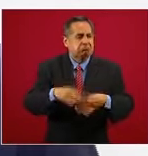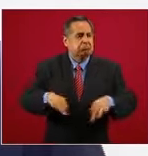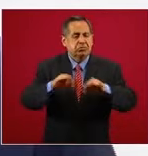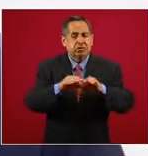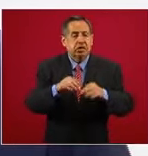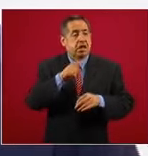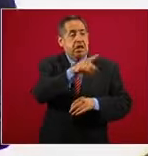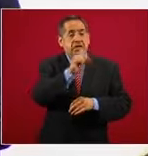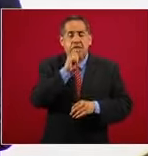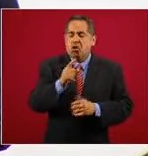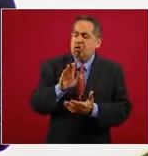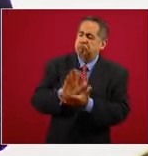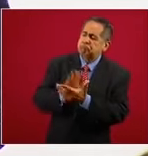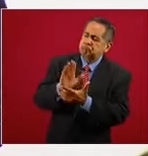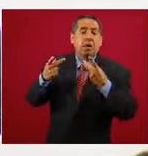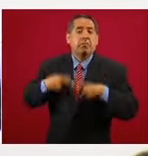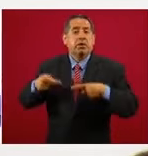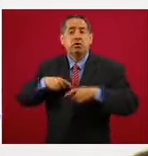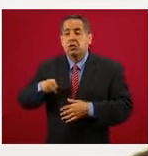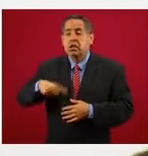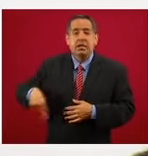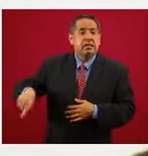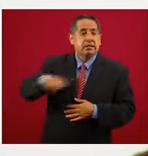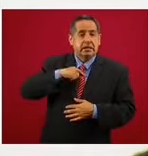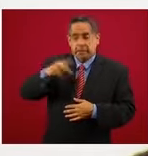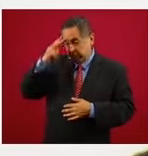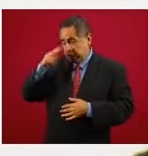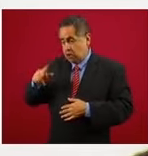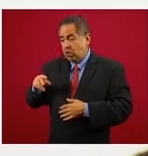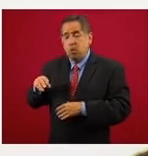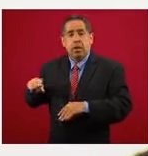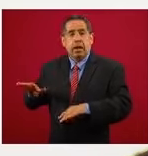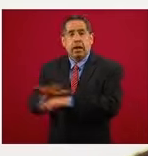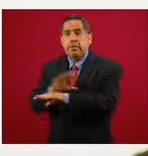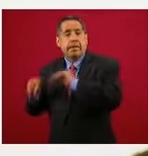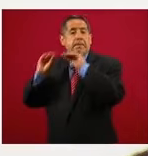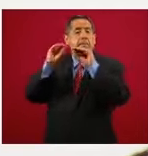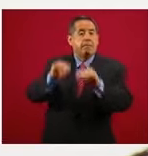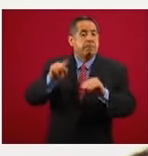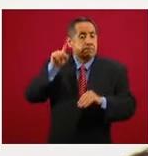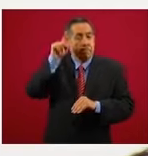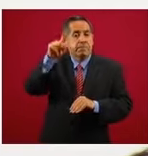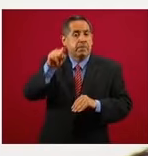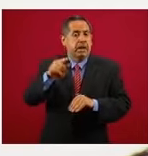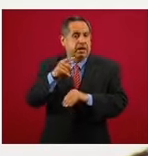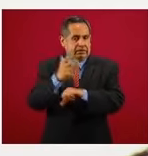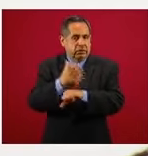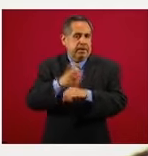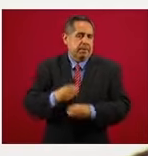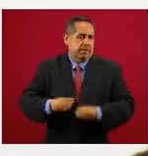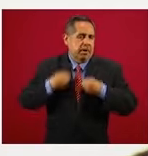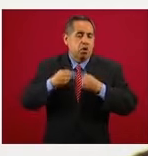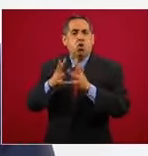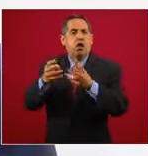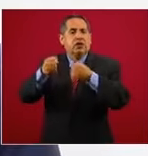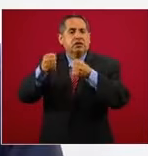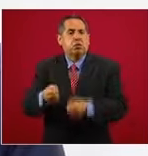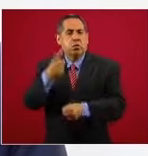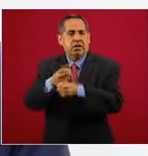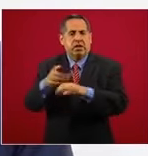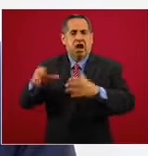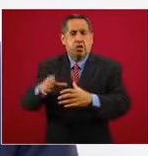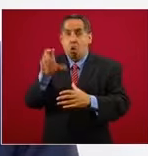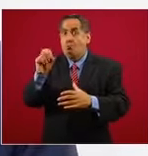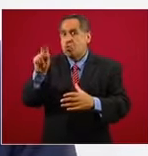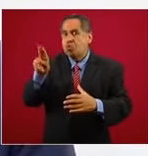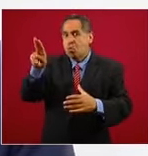elogió a nuestros paisanos que viven y trabajan honradamente en Estados Unidos de América. Con el